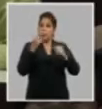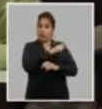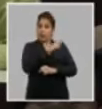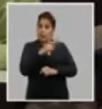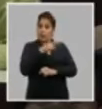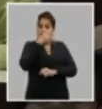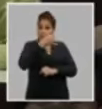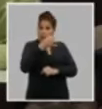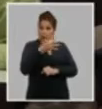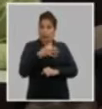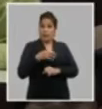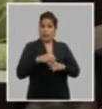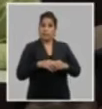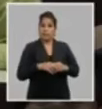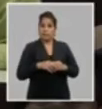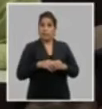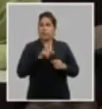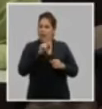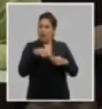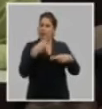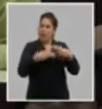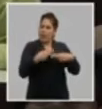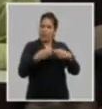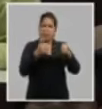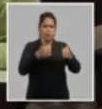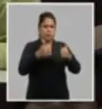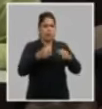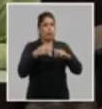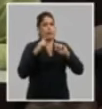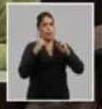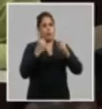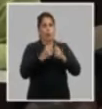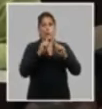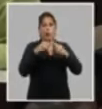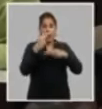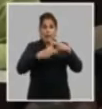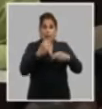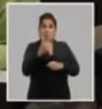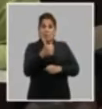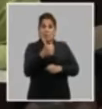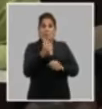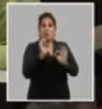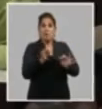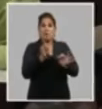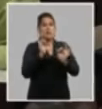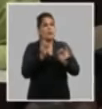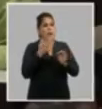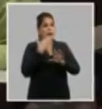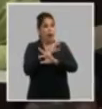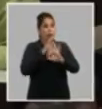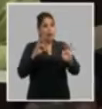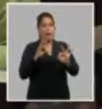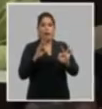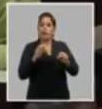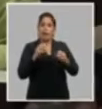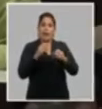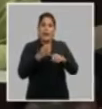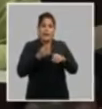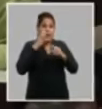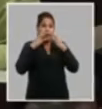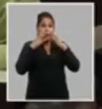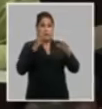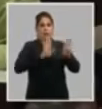ha sembrado en nosotros hay que hacer las cosas bien porque hacer las cosas bien hacer las cosas con calidad es premisa